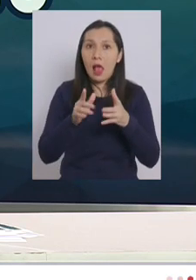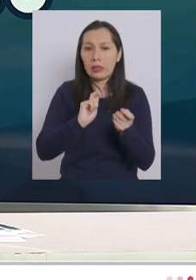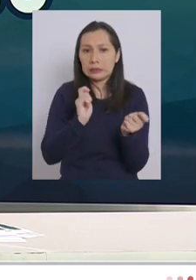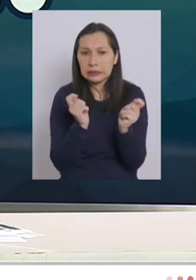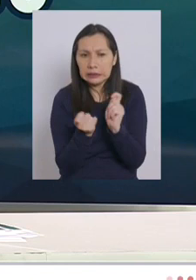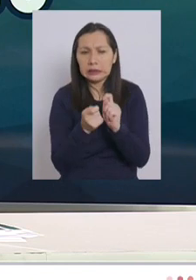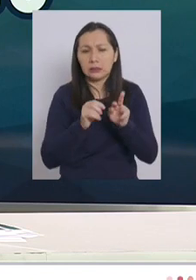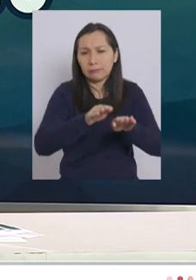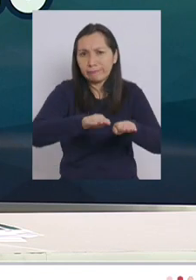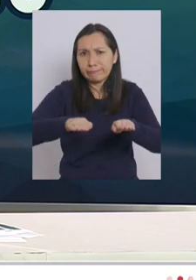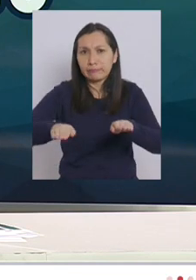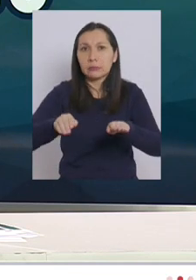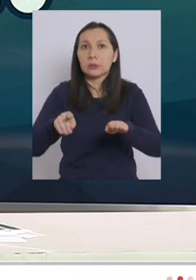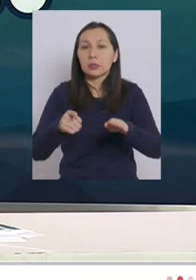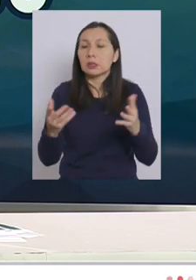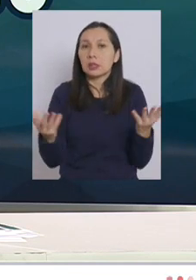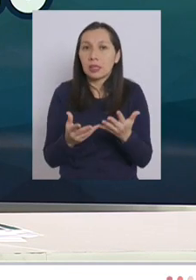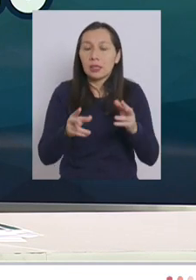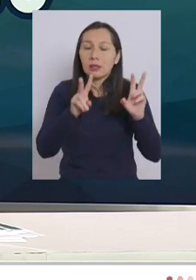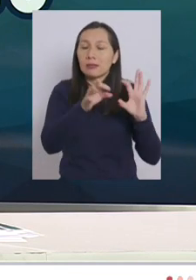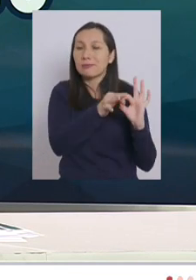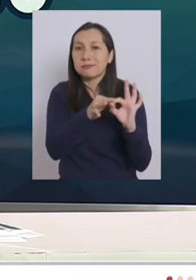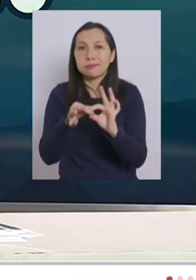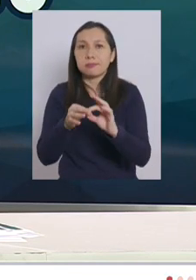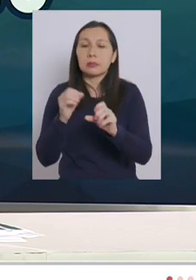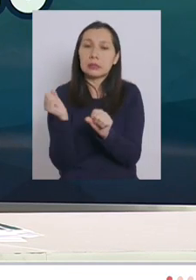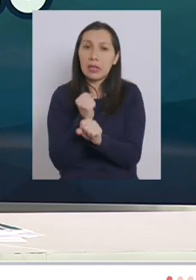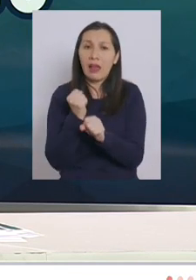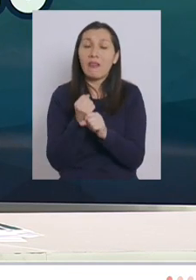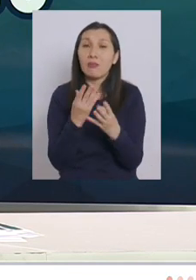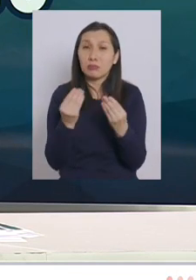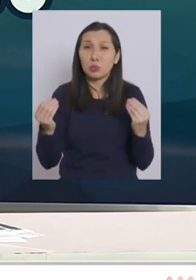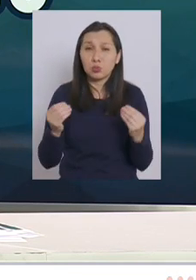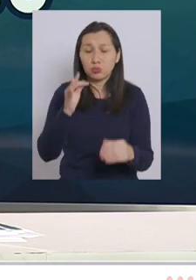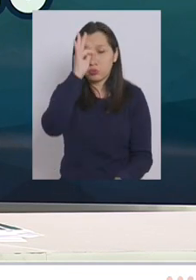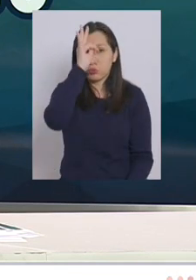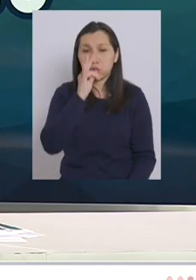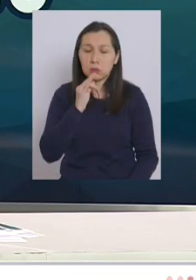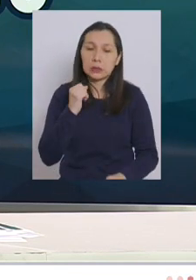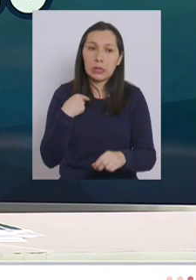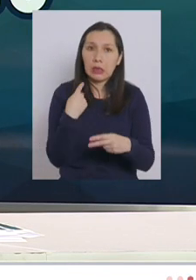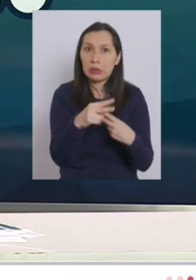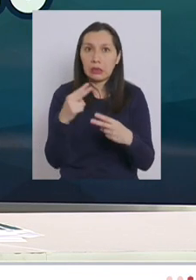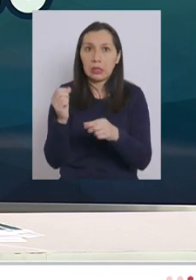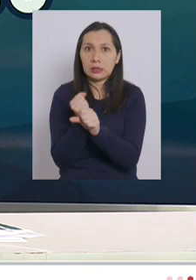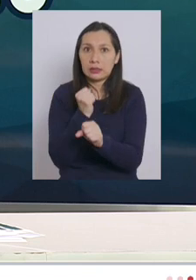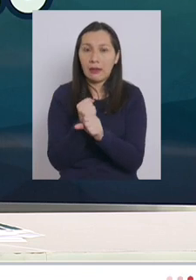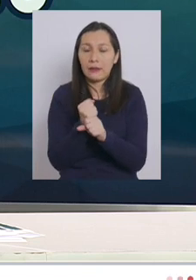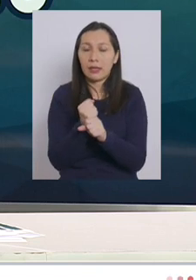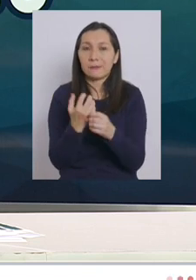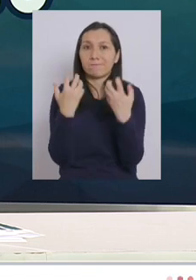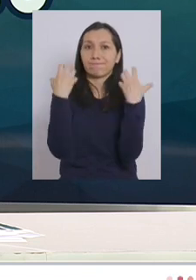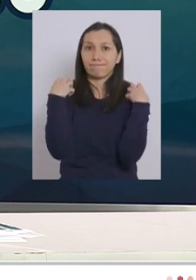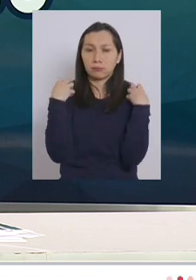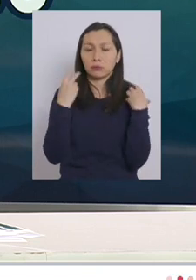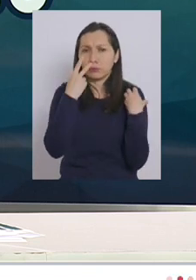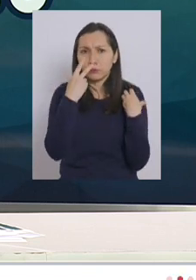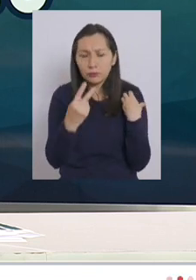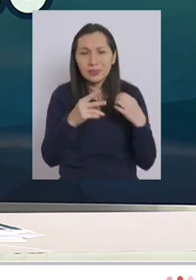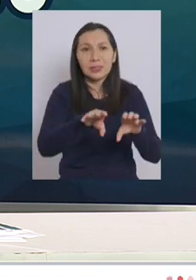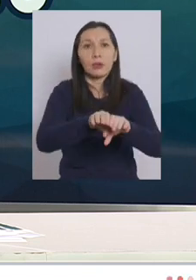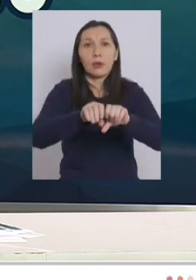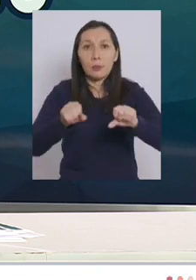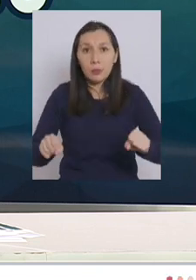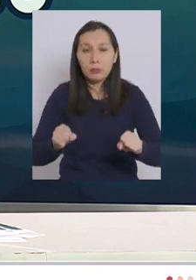entendemos ha sido a expensas del trabajo de todos nuestros funcionarios. Ahora he visto el compromiso